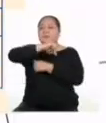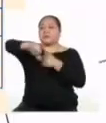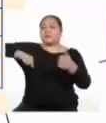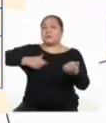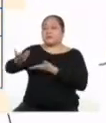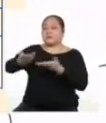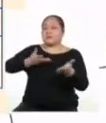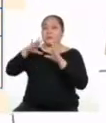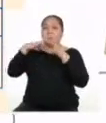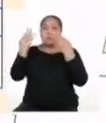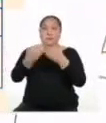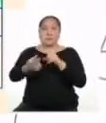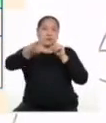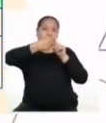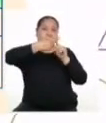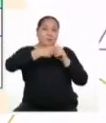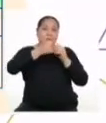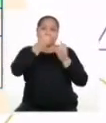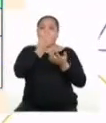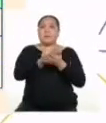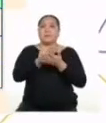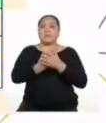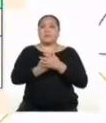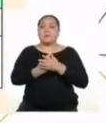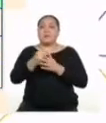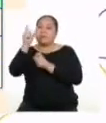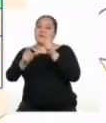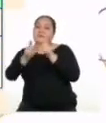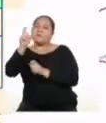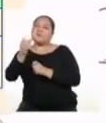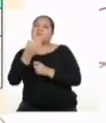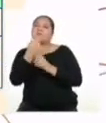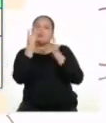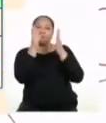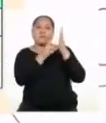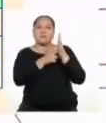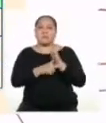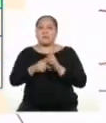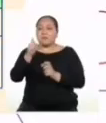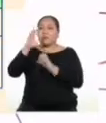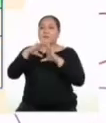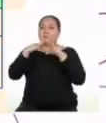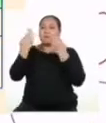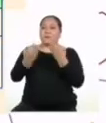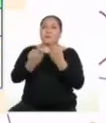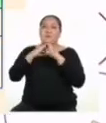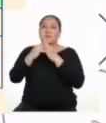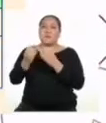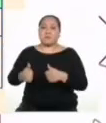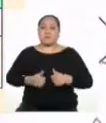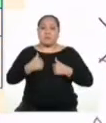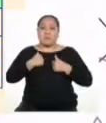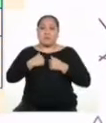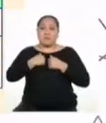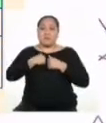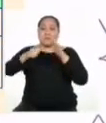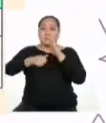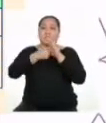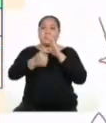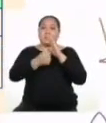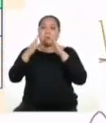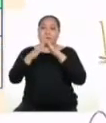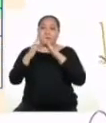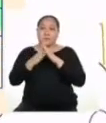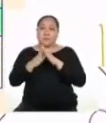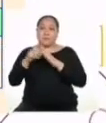positiva y armónica. El público serían las familias que pasan cuarentena juntas, incluida la mía, a las que les